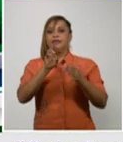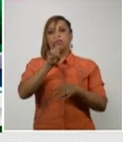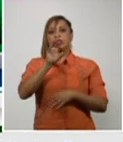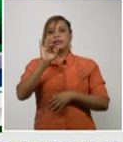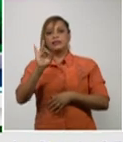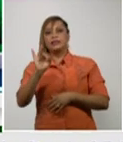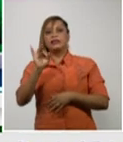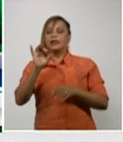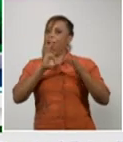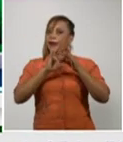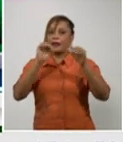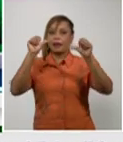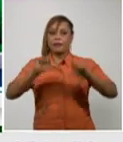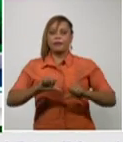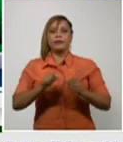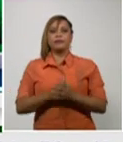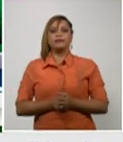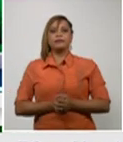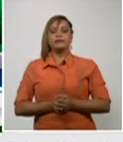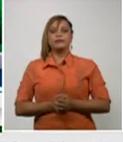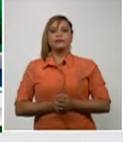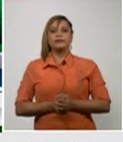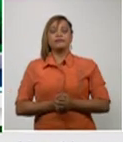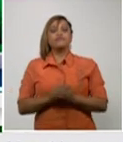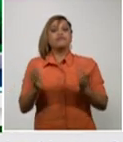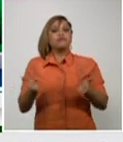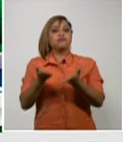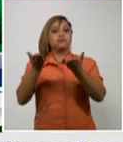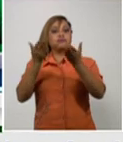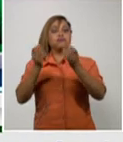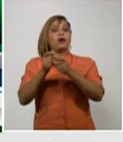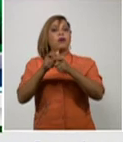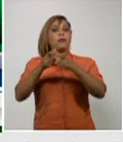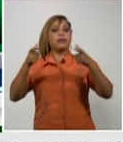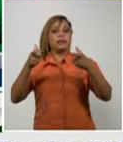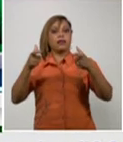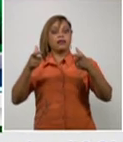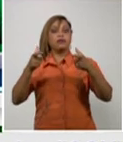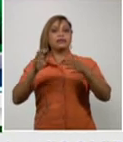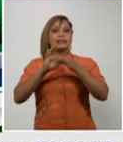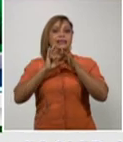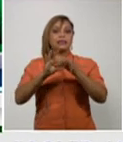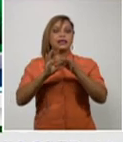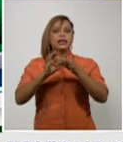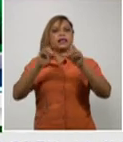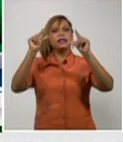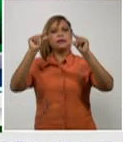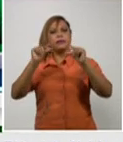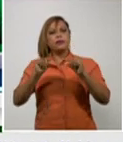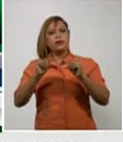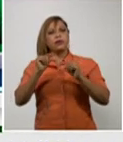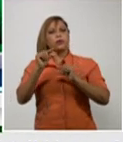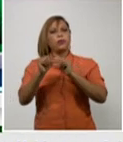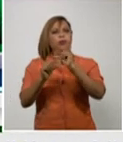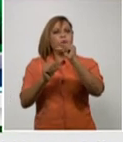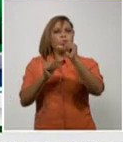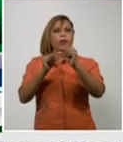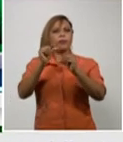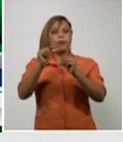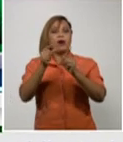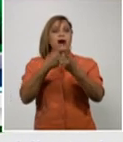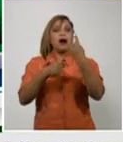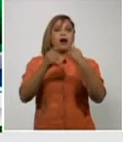ha ido incrementándose el número de graves y disminuyendo discretamente aunque son de muchos riesgos